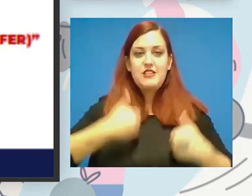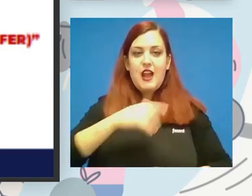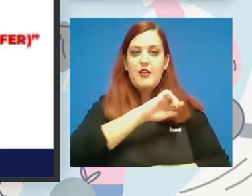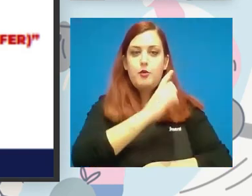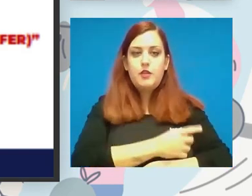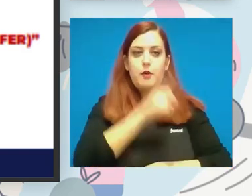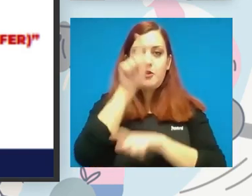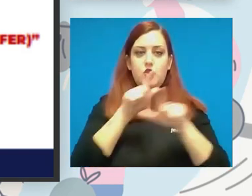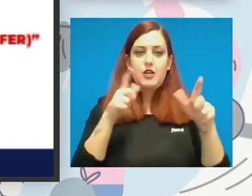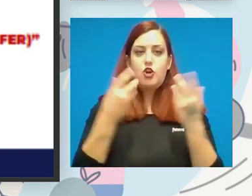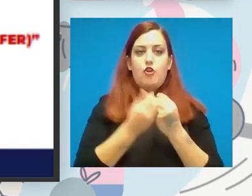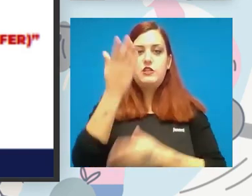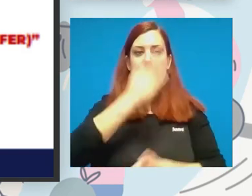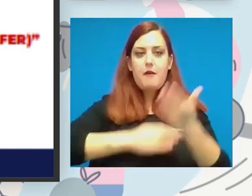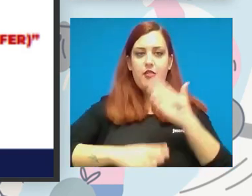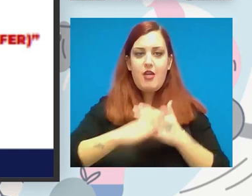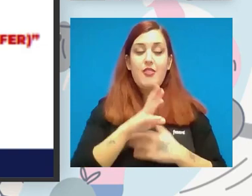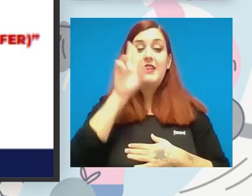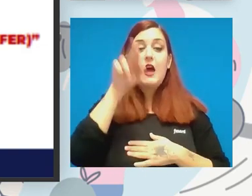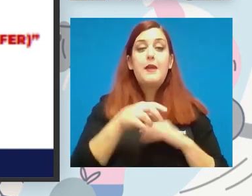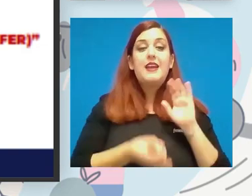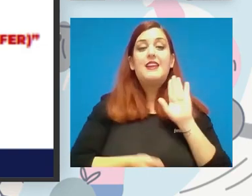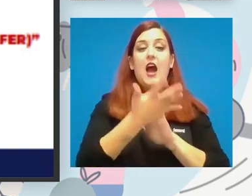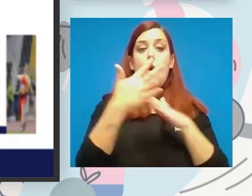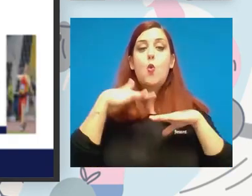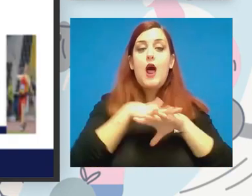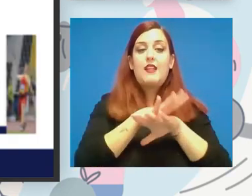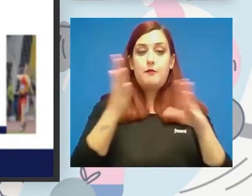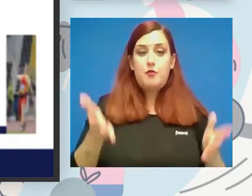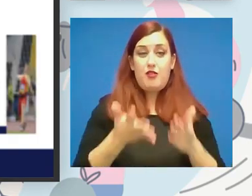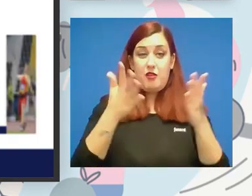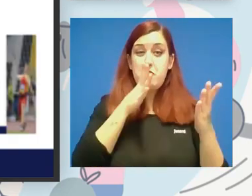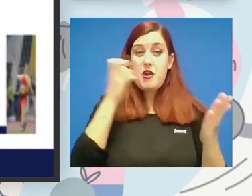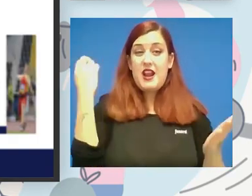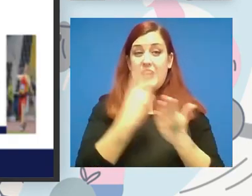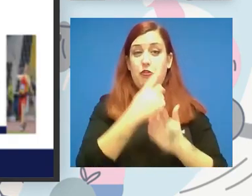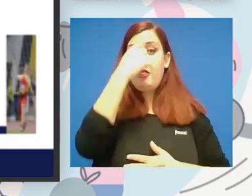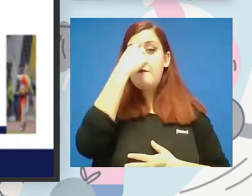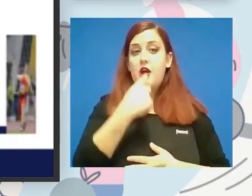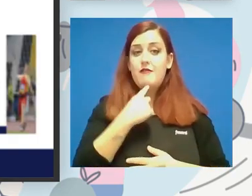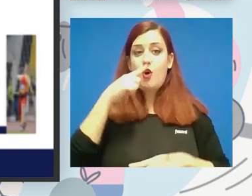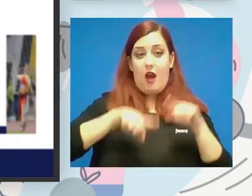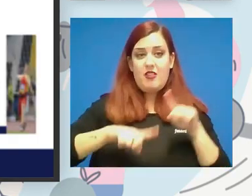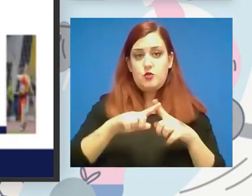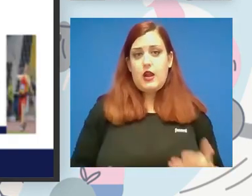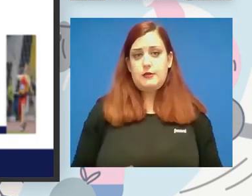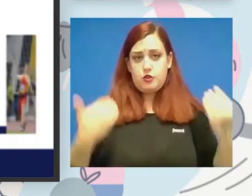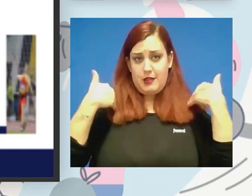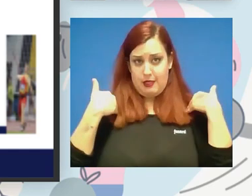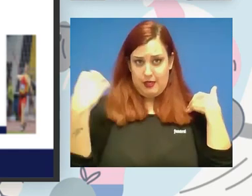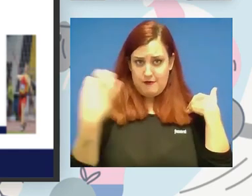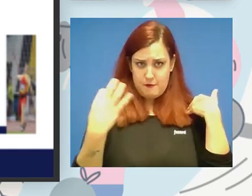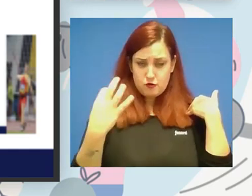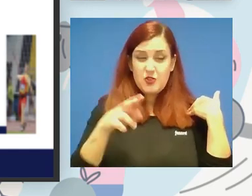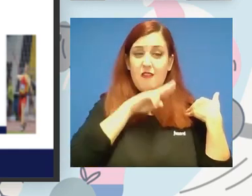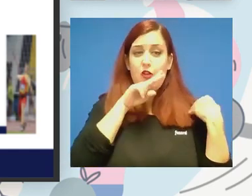una red también de promoción para ese reto demográfico que en muchos casos es una corresponsabilidad que tenemos que tener voy un poquito rápido fijaros